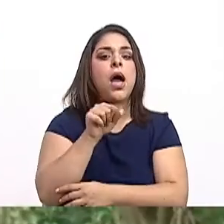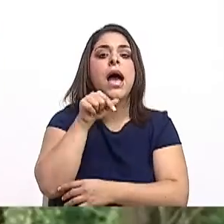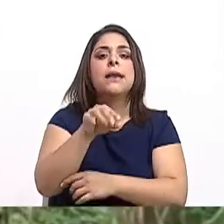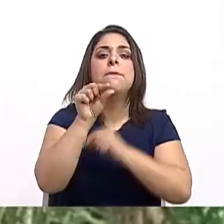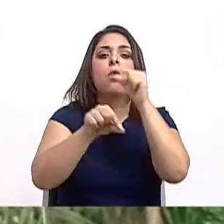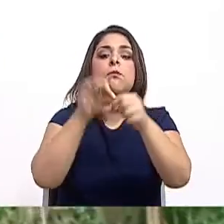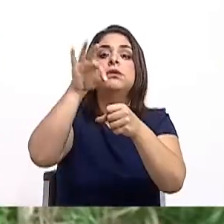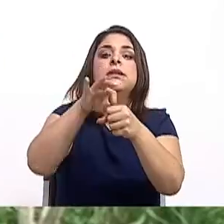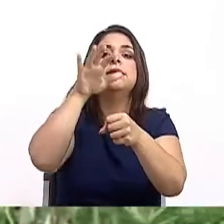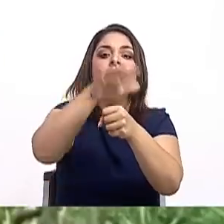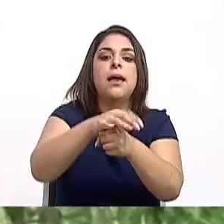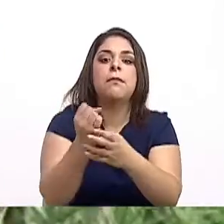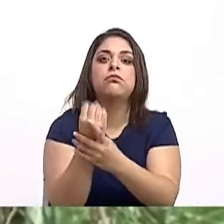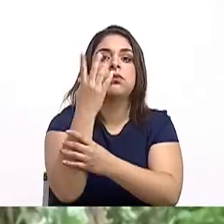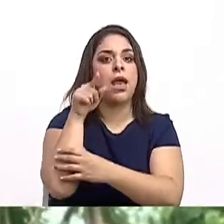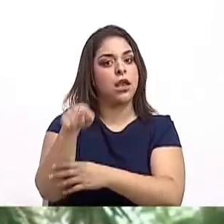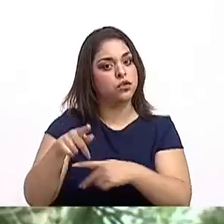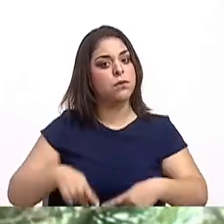porque los árboles de la vida.